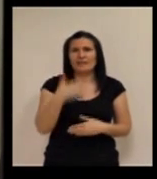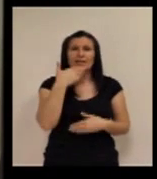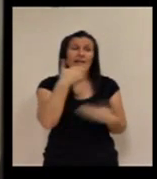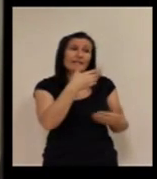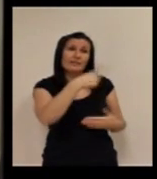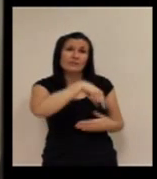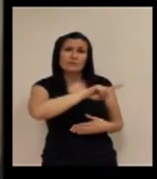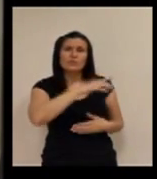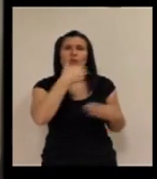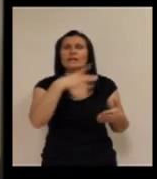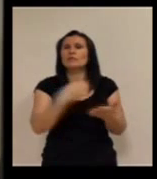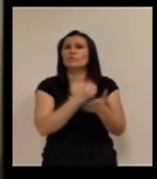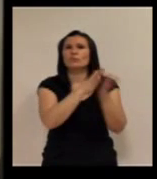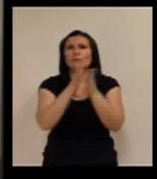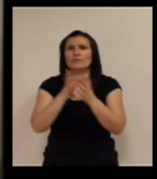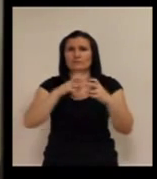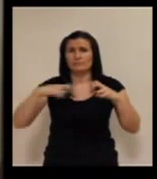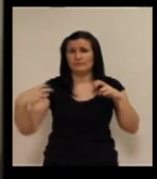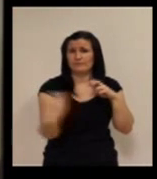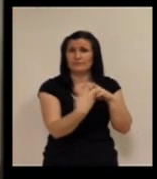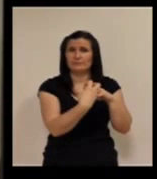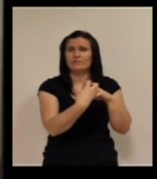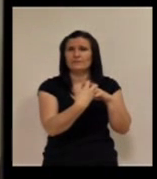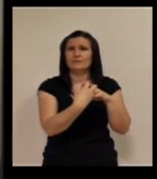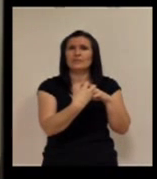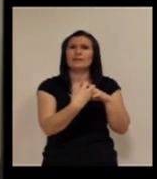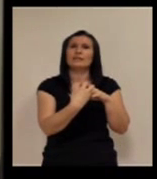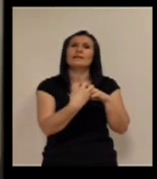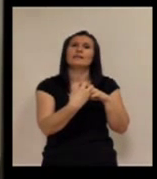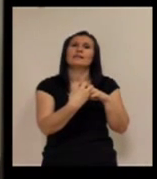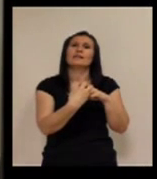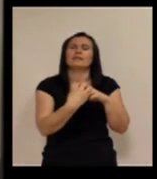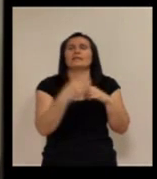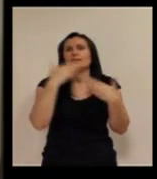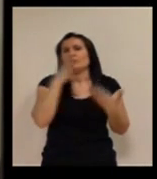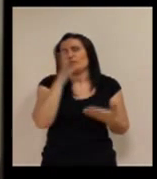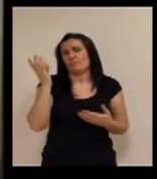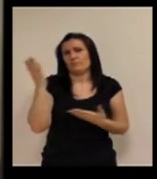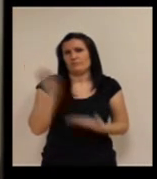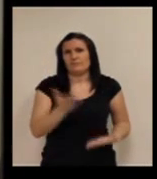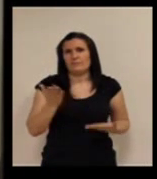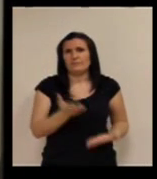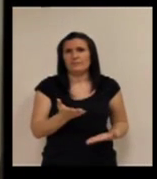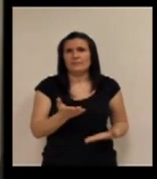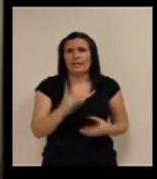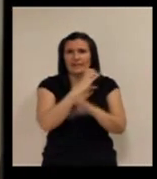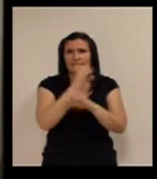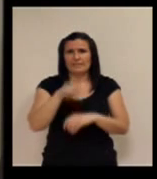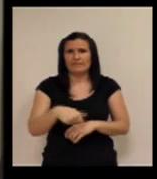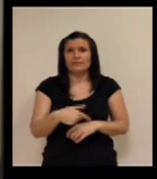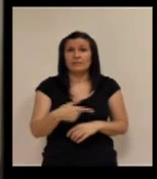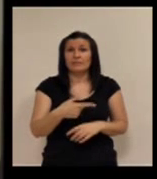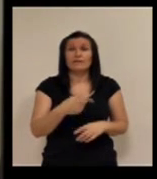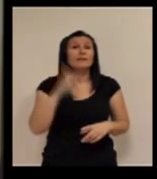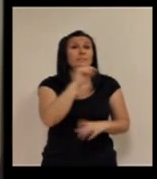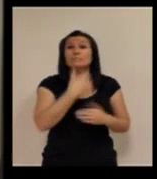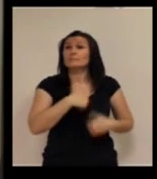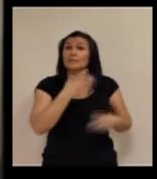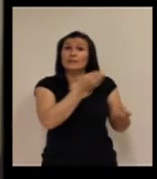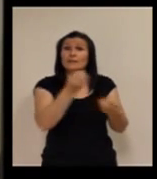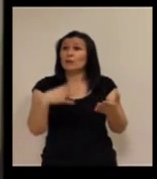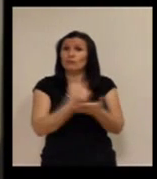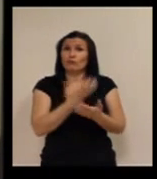a vosotros, gracias a todos los compañeros de mesa. Y acentas por la invitación. Y nada, me voy, porque ya he contado todo. que no